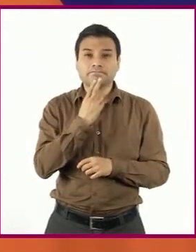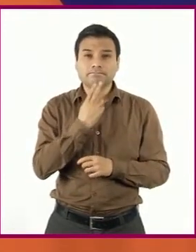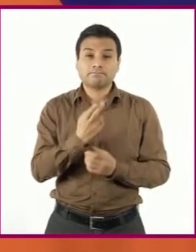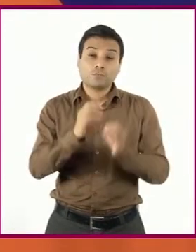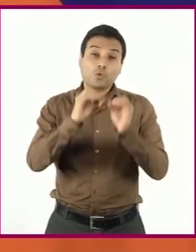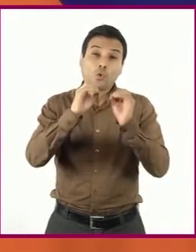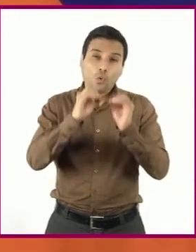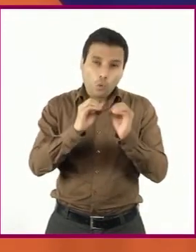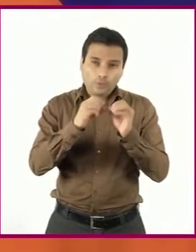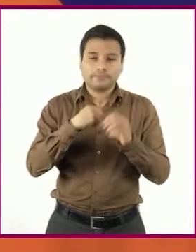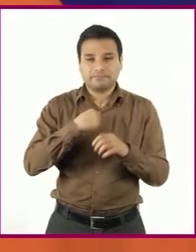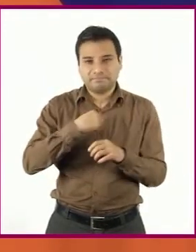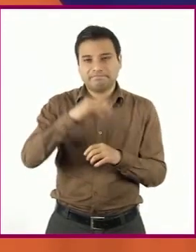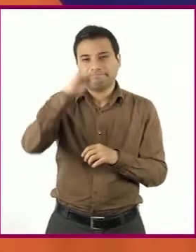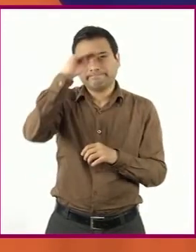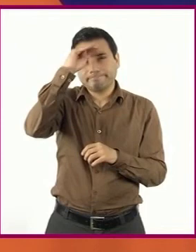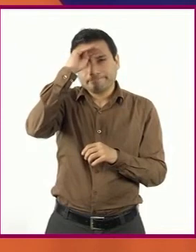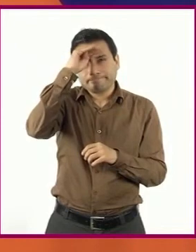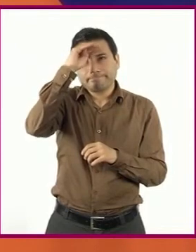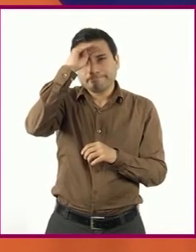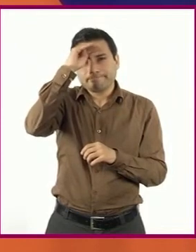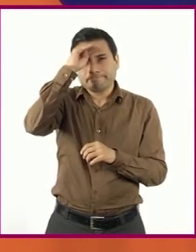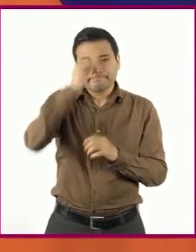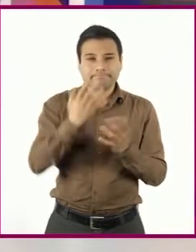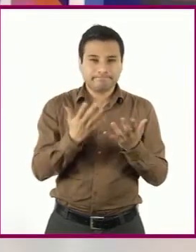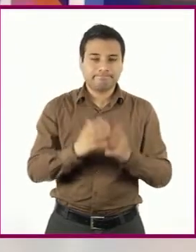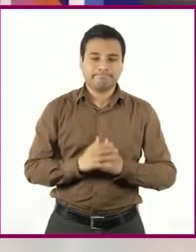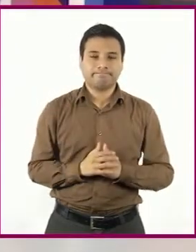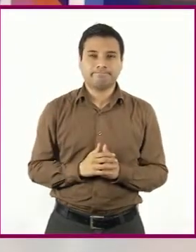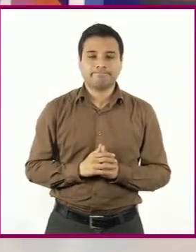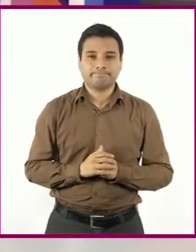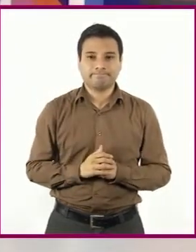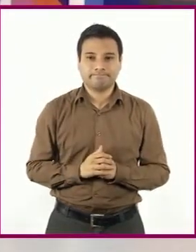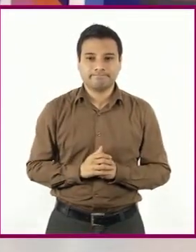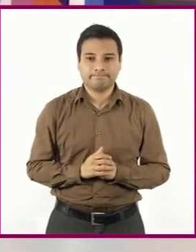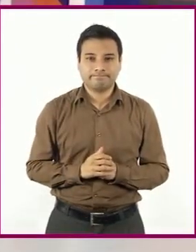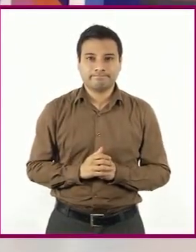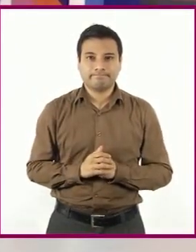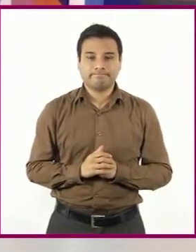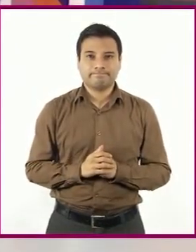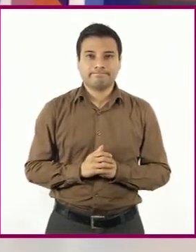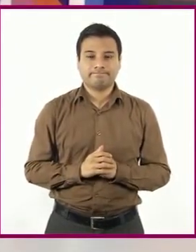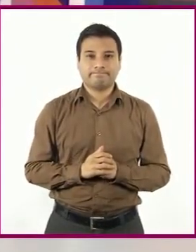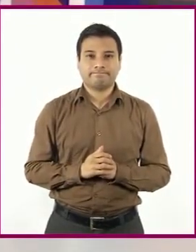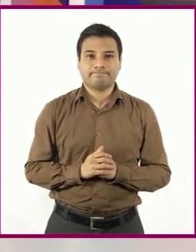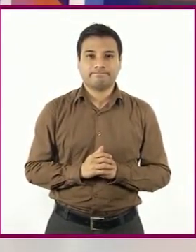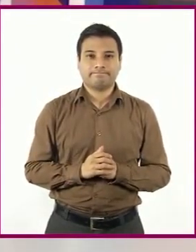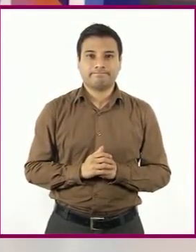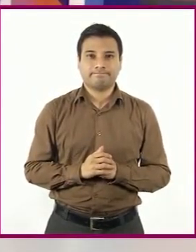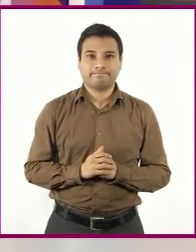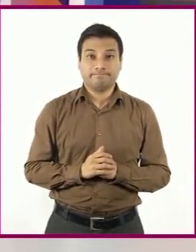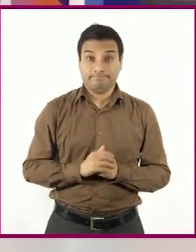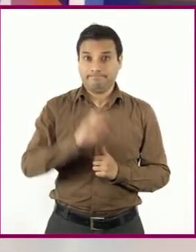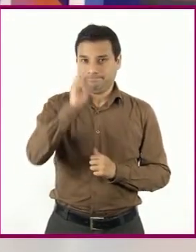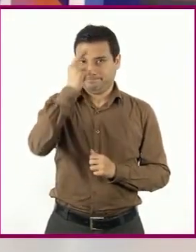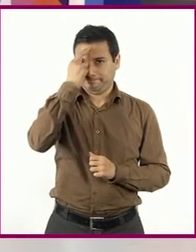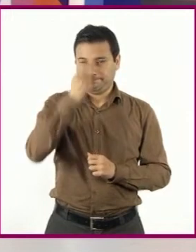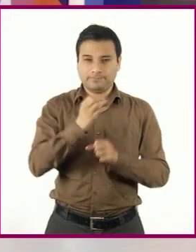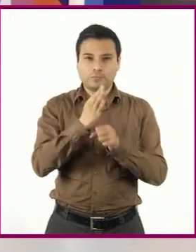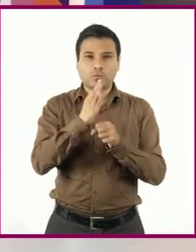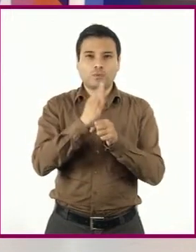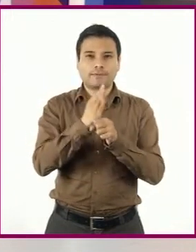pensarlo, si aún no contamos con él. No olviden que en esta sesión hemos